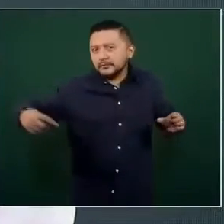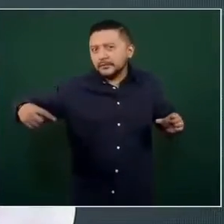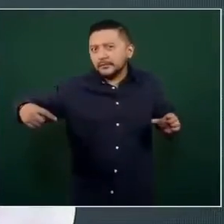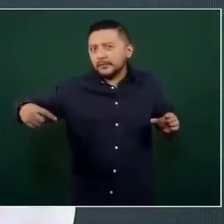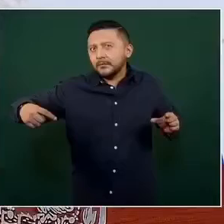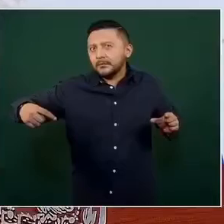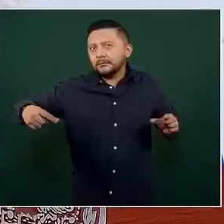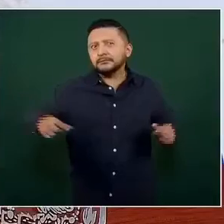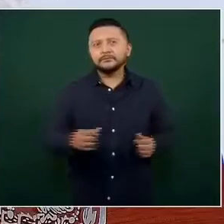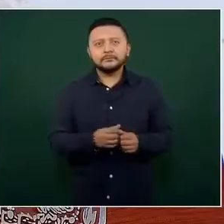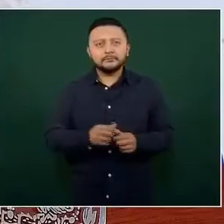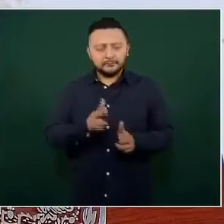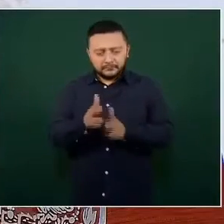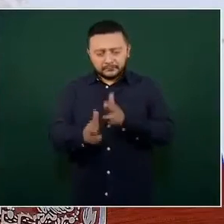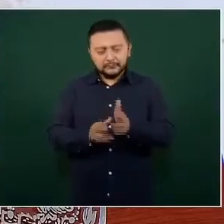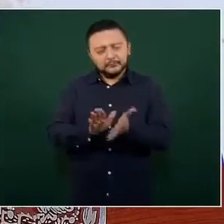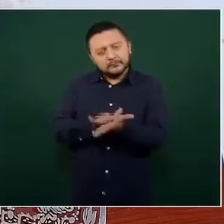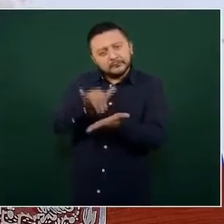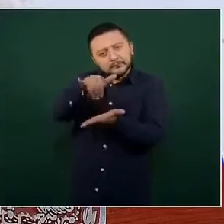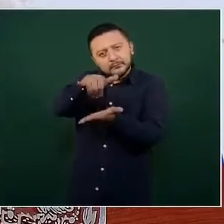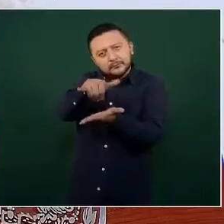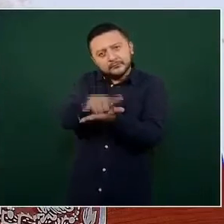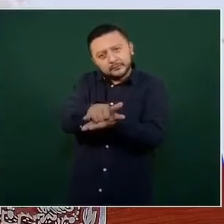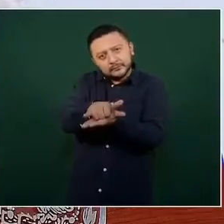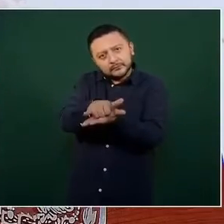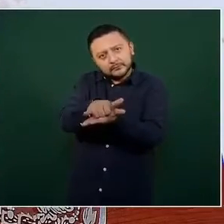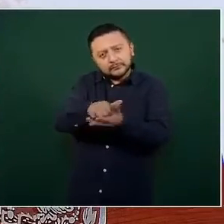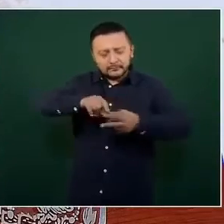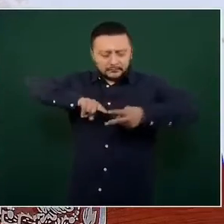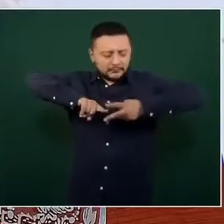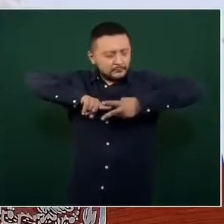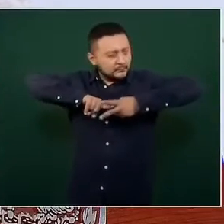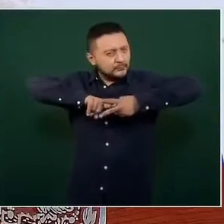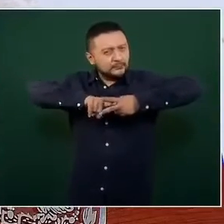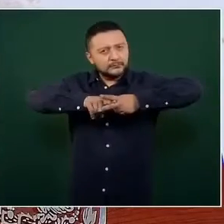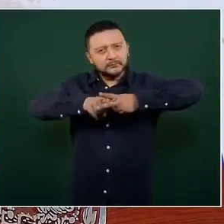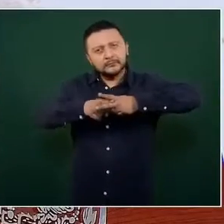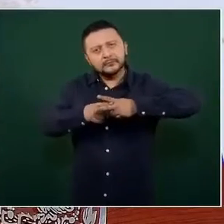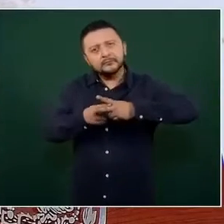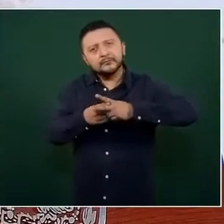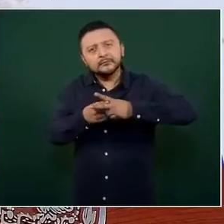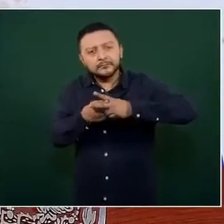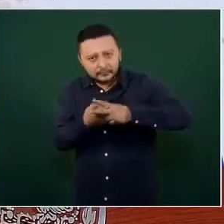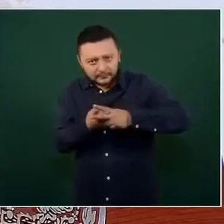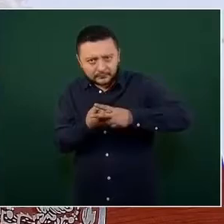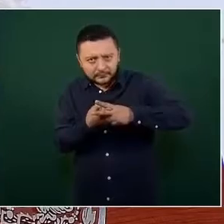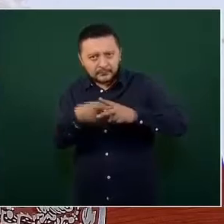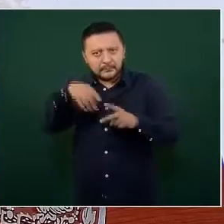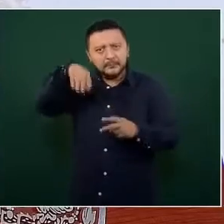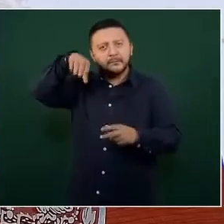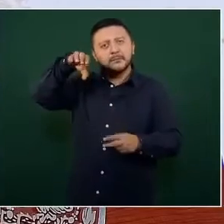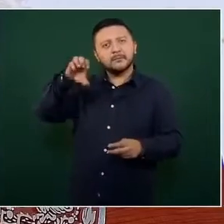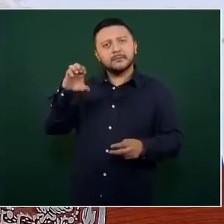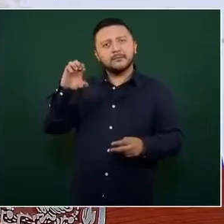desde escárcega